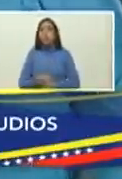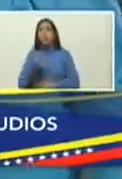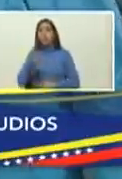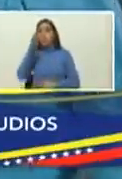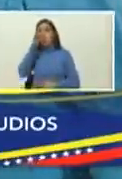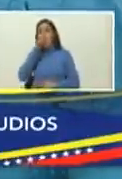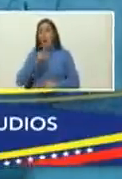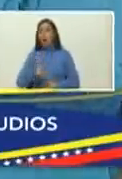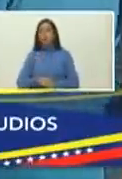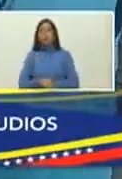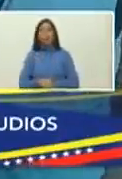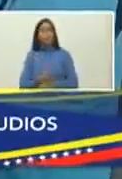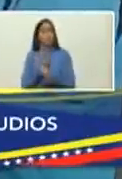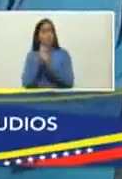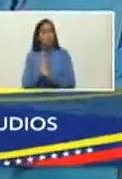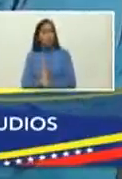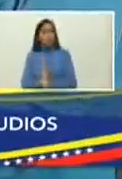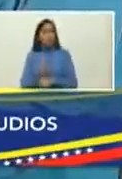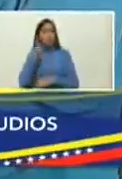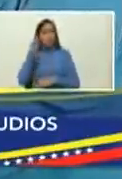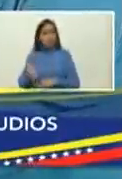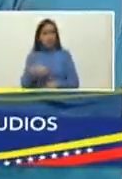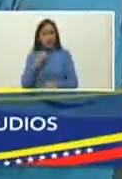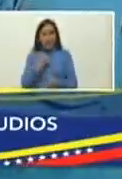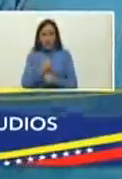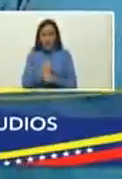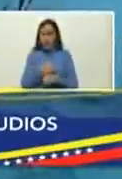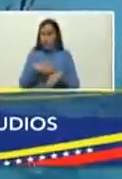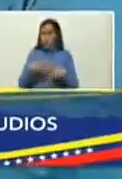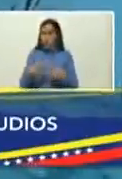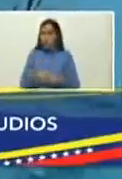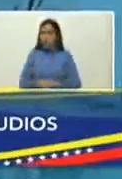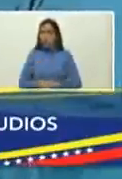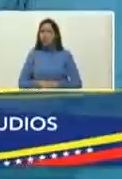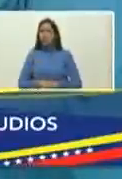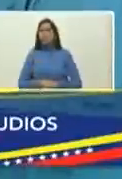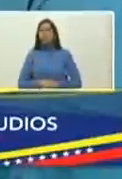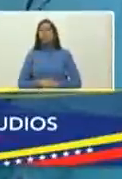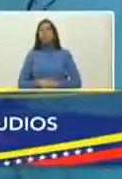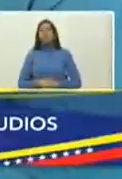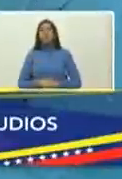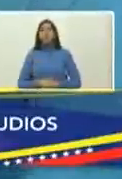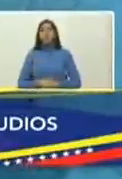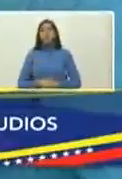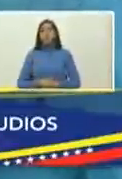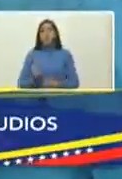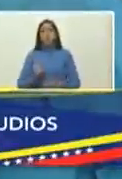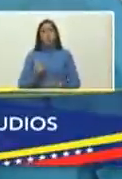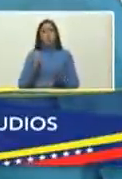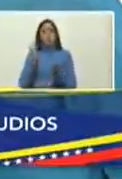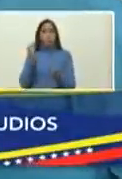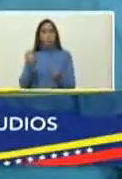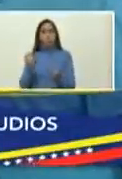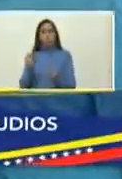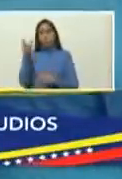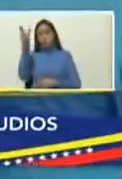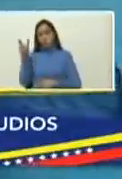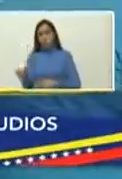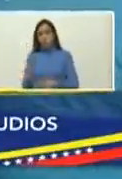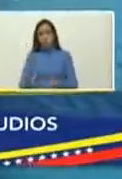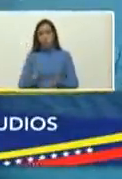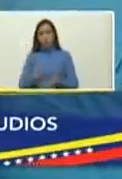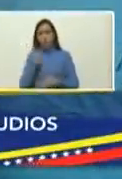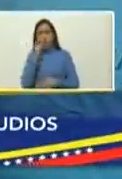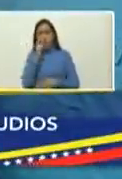Se espera también en breves momentos la entrega del premio Mariano Piconzalas, el ganador Miguel